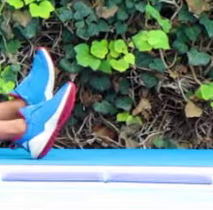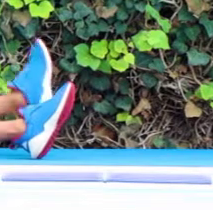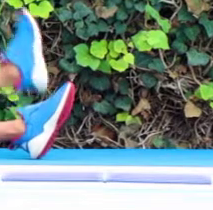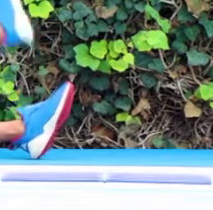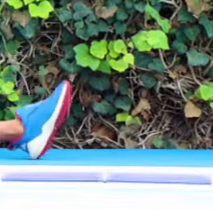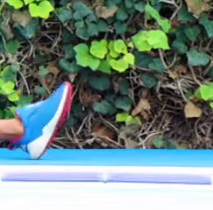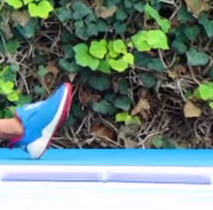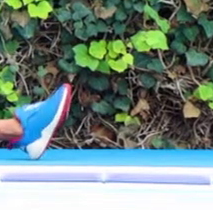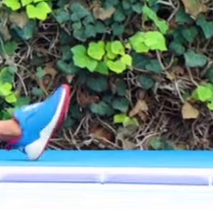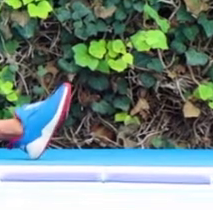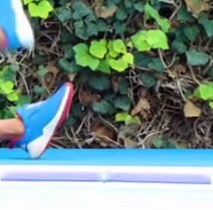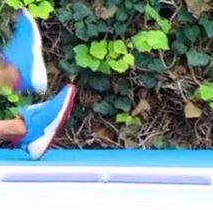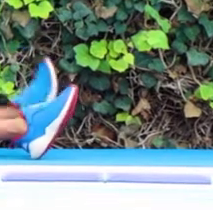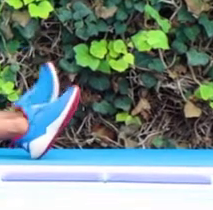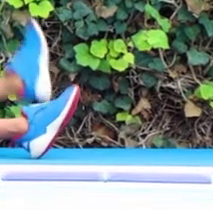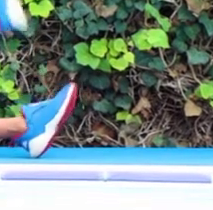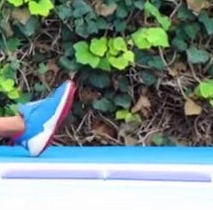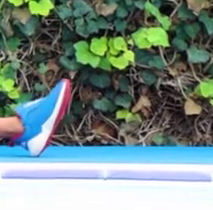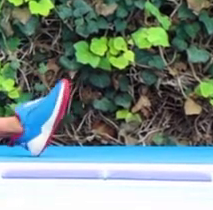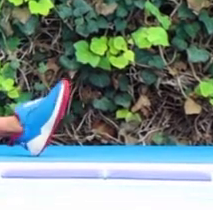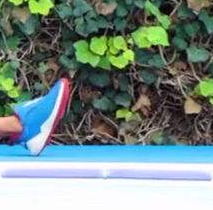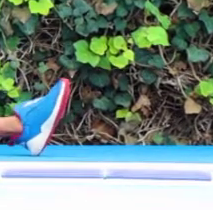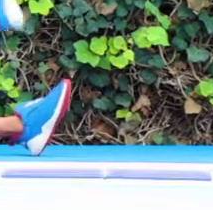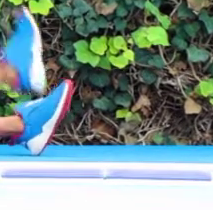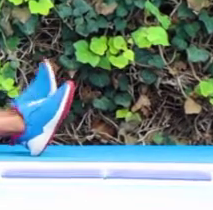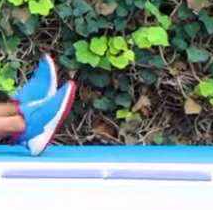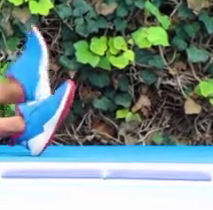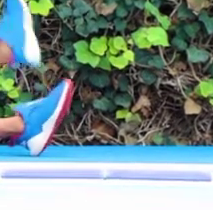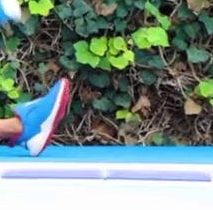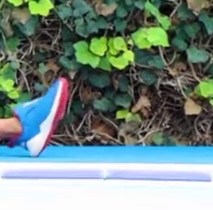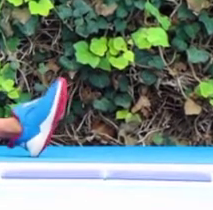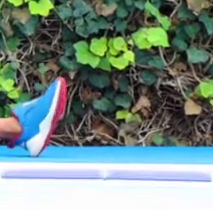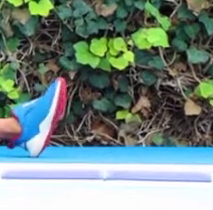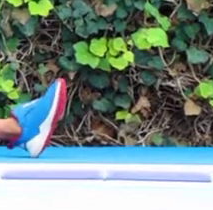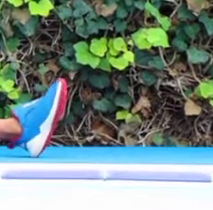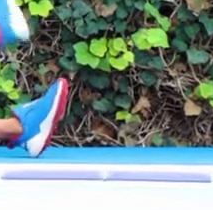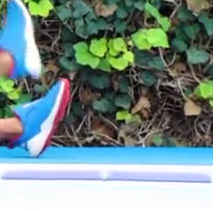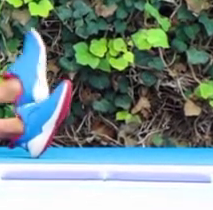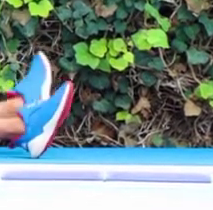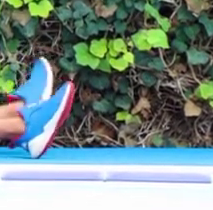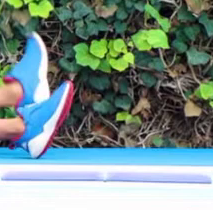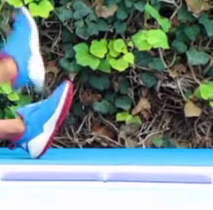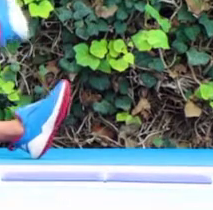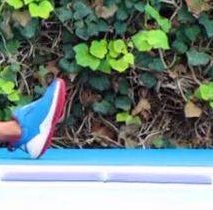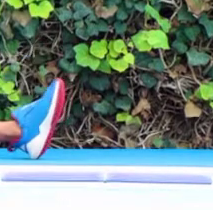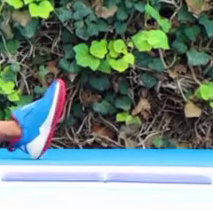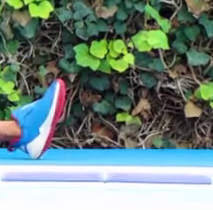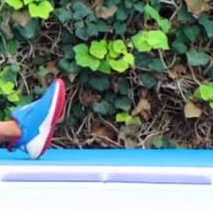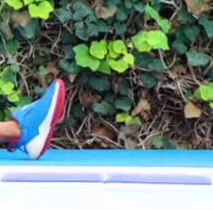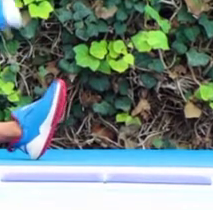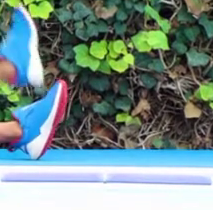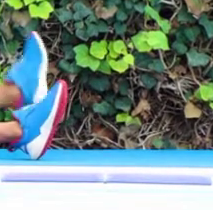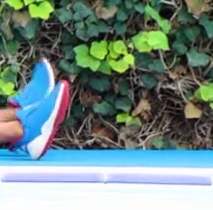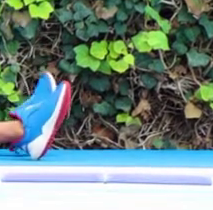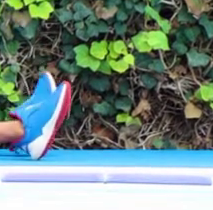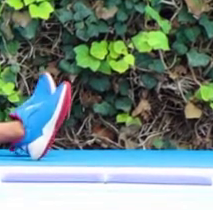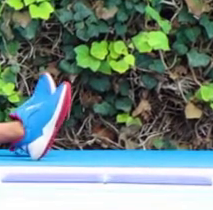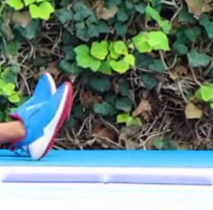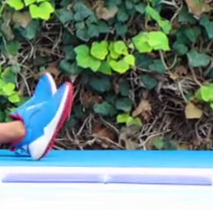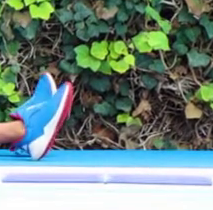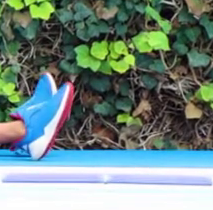Sin que toque el suelo. Muy bien. Estira muy bien. Sin que toque el suelo. Perfecto. Una más.